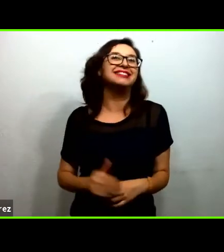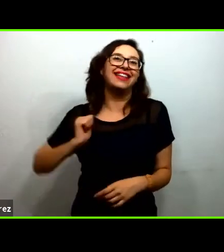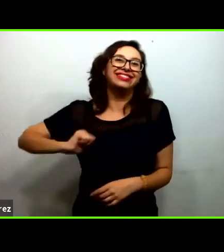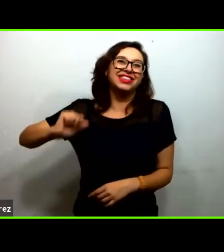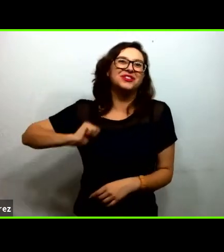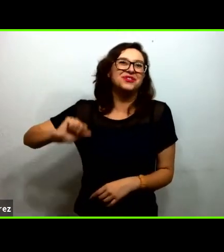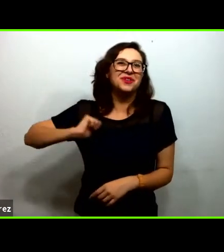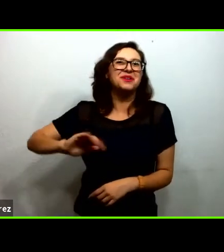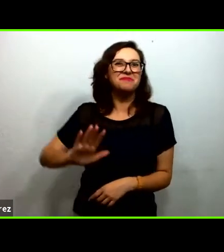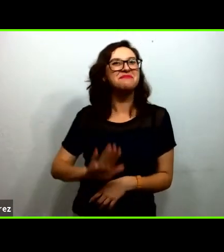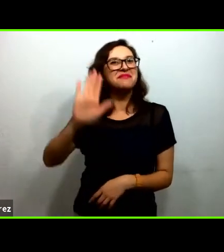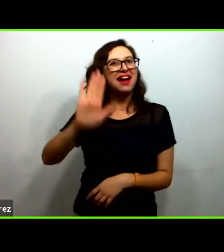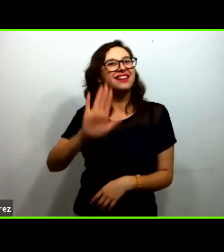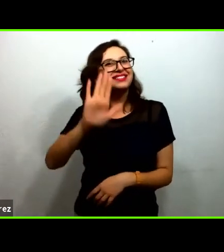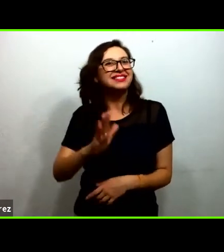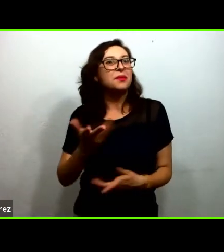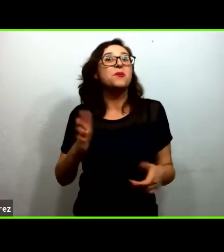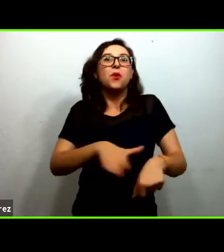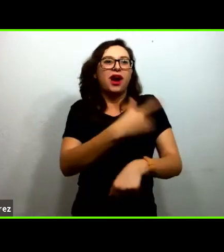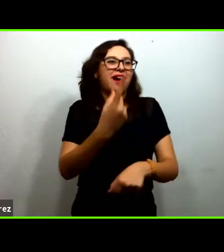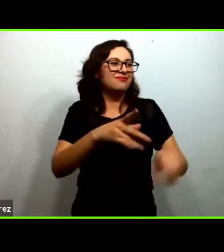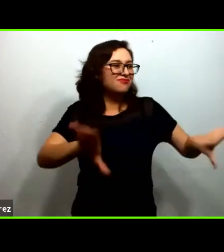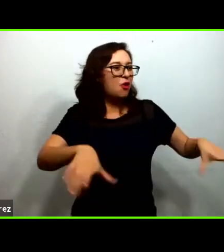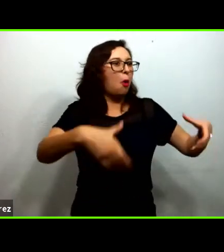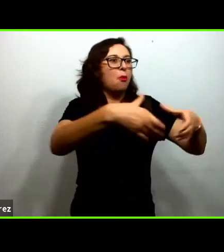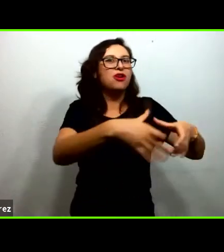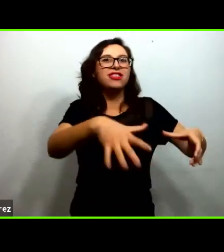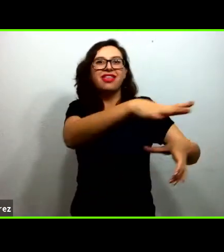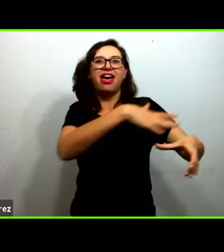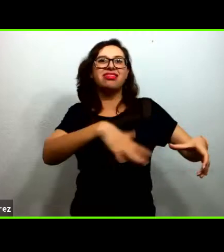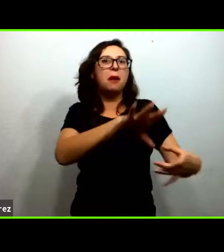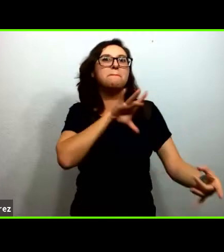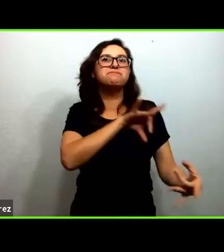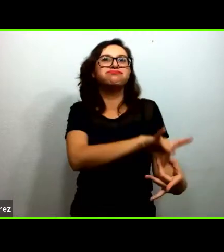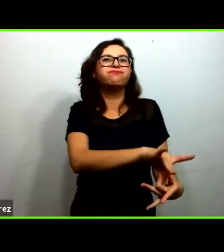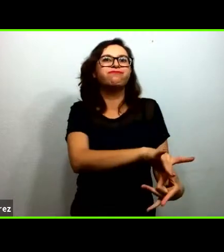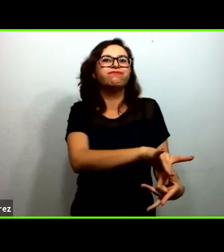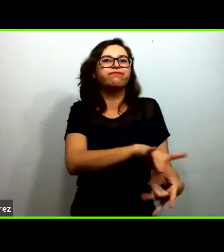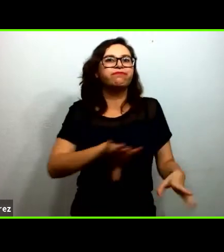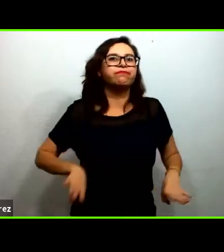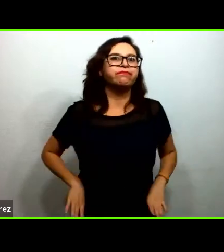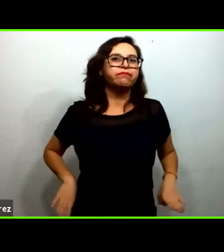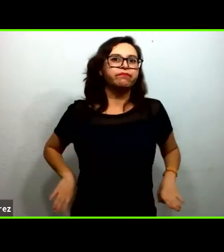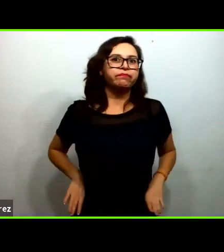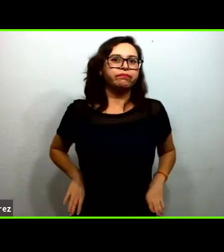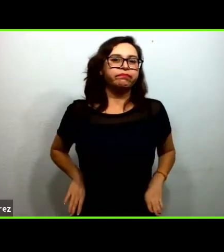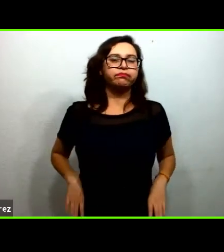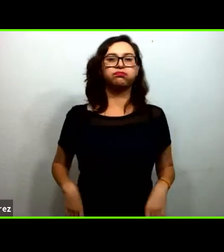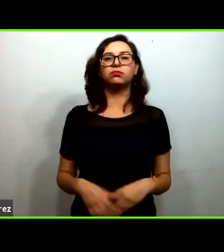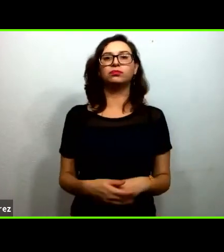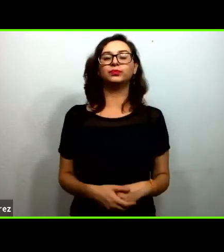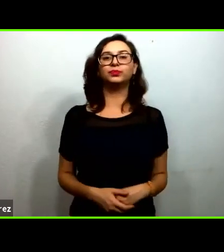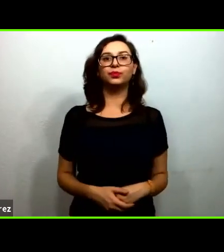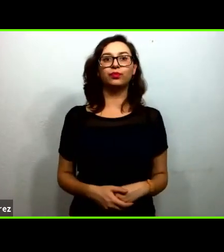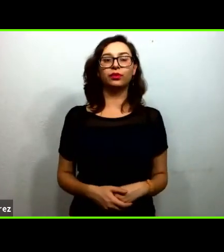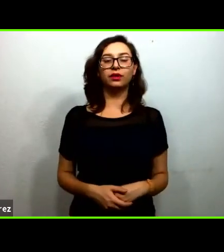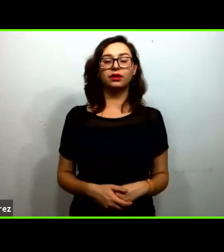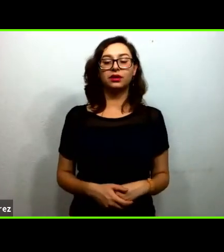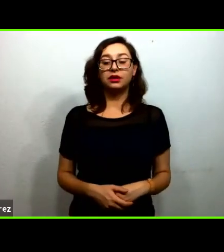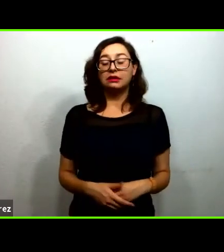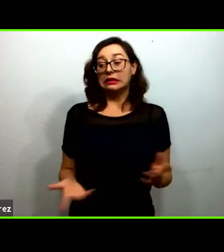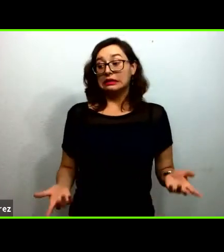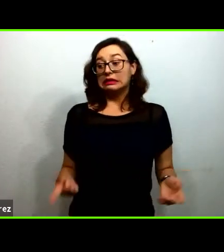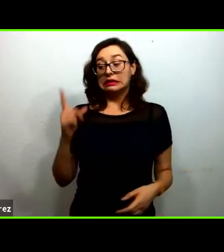la condición concreta de las comunidades y un desafío yo quisiera plantear un desafío que nos hemos